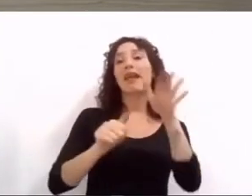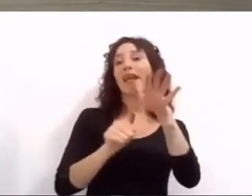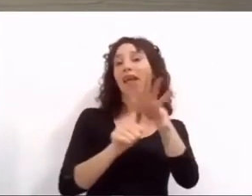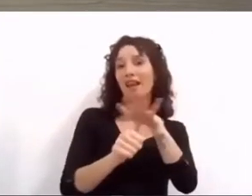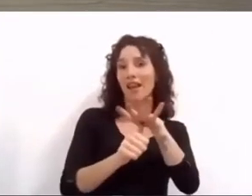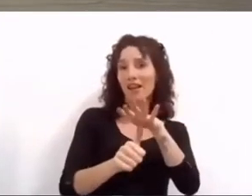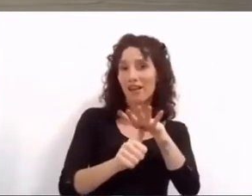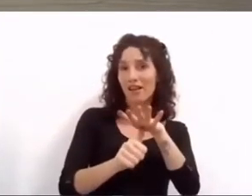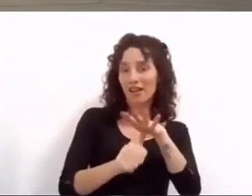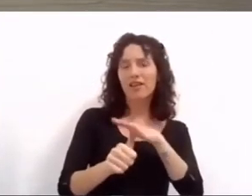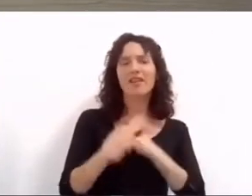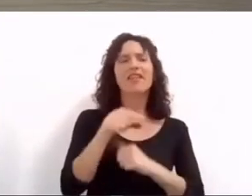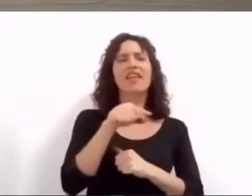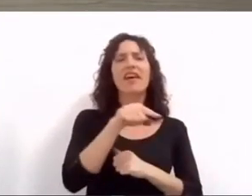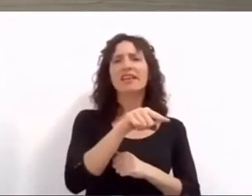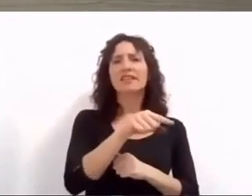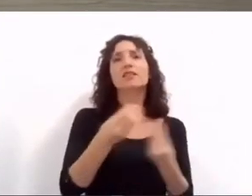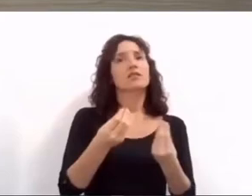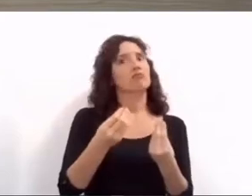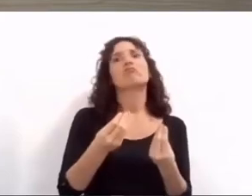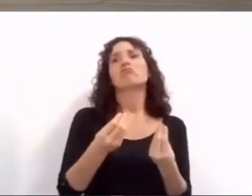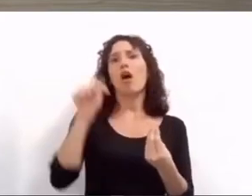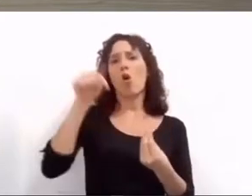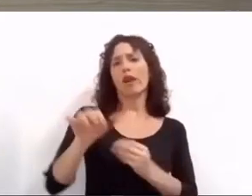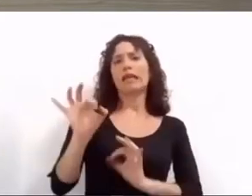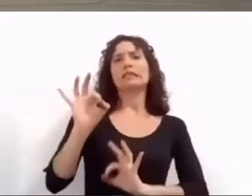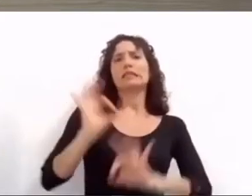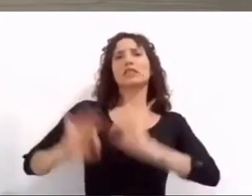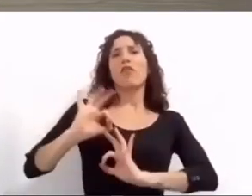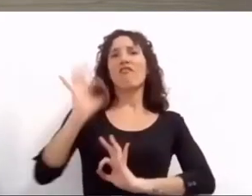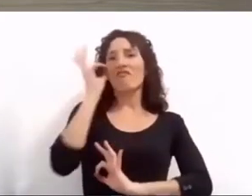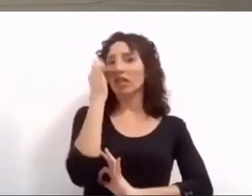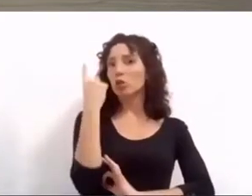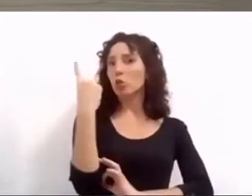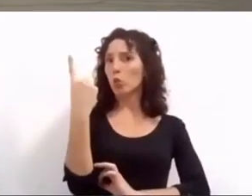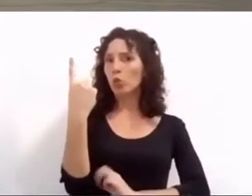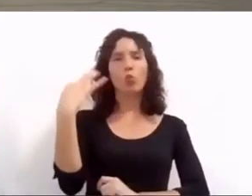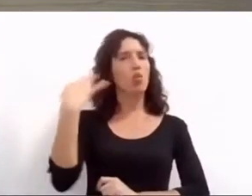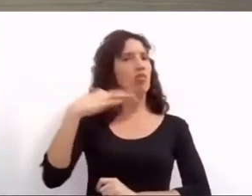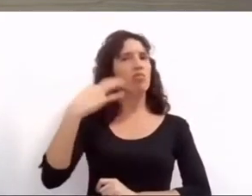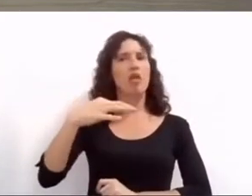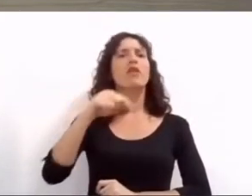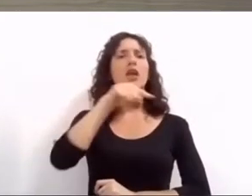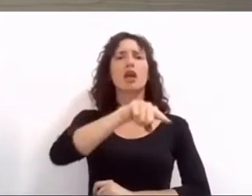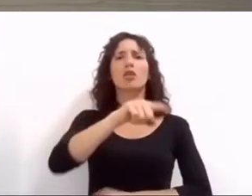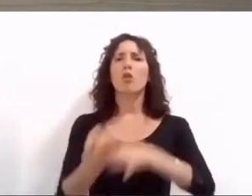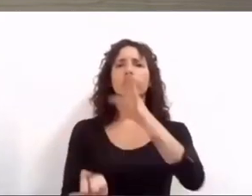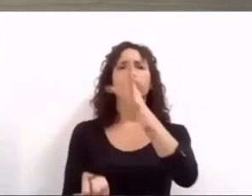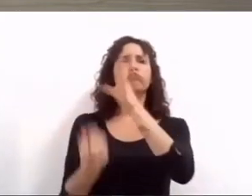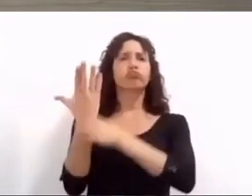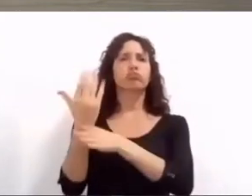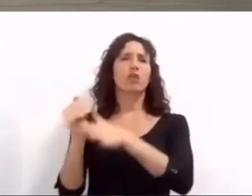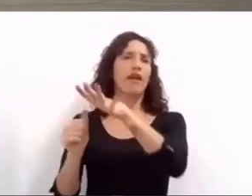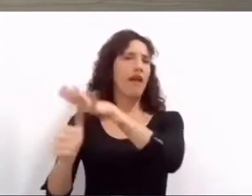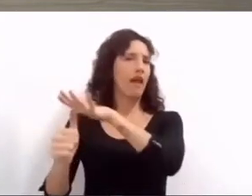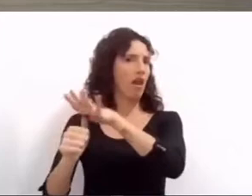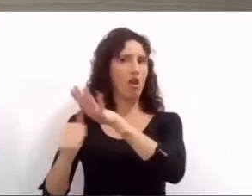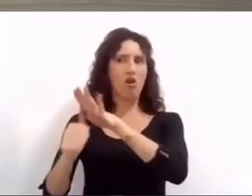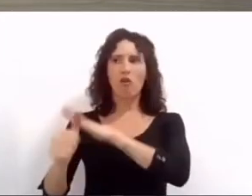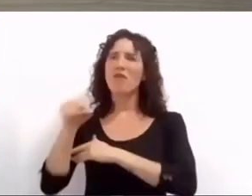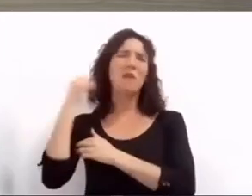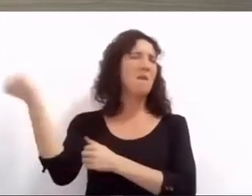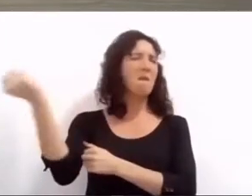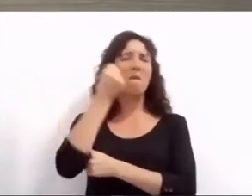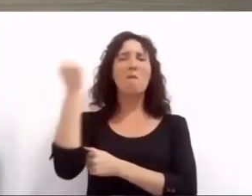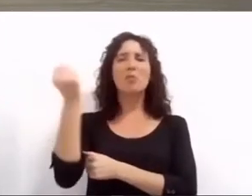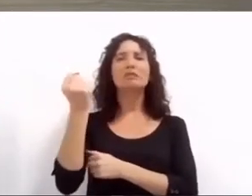para estar a la altura de los desafíos del siglo XXI necesitábamos que la agenda de género atravesara cada área de gobierno y